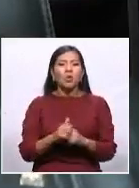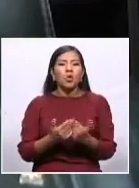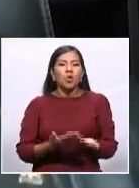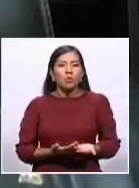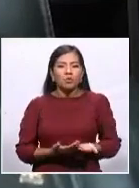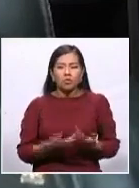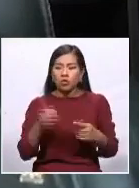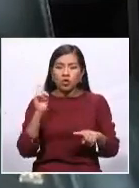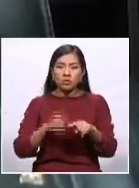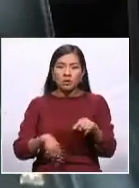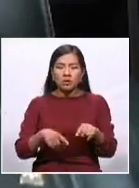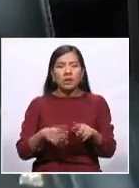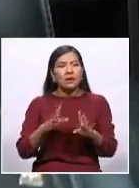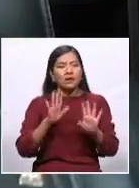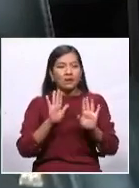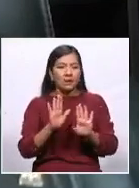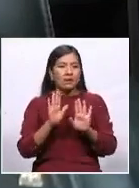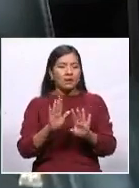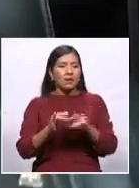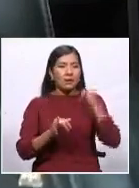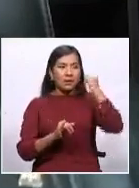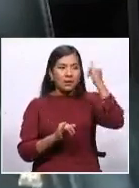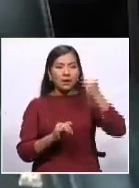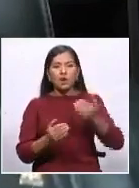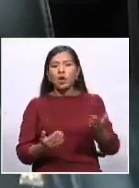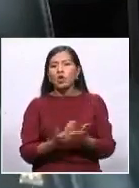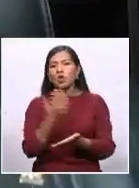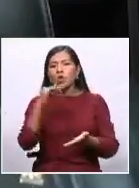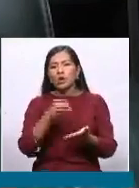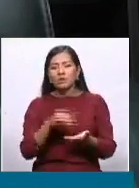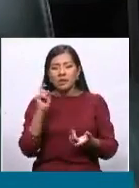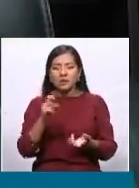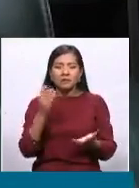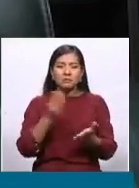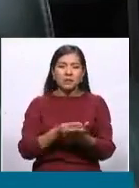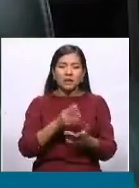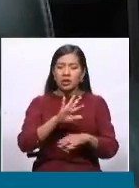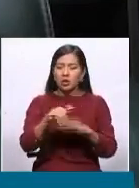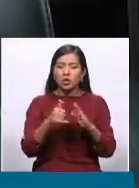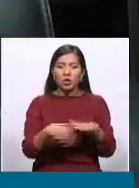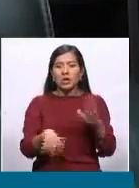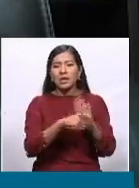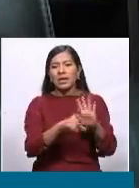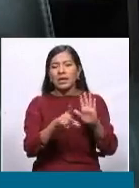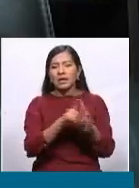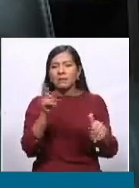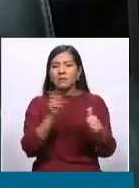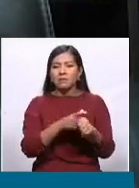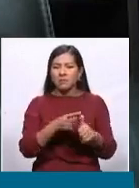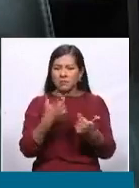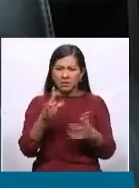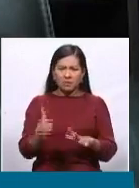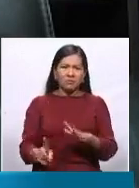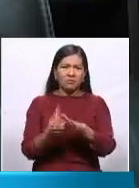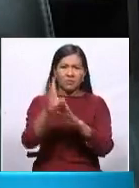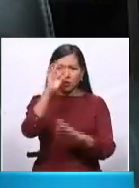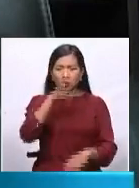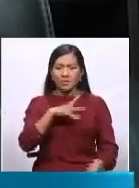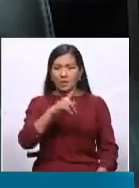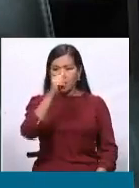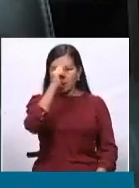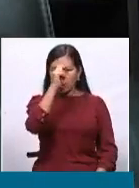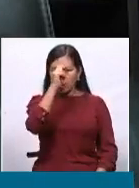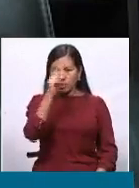introducido este nuevo elemento que uno de los primeros que lo hizo públicamente fue Jorge Quiroga Ramírez, que dijo